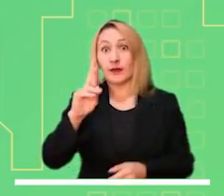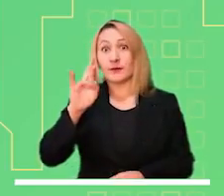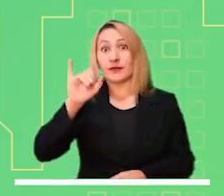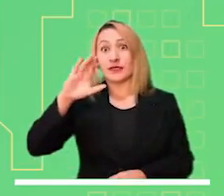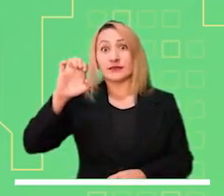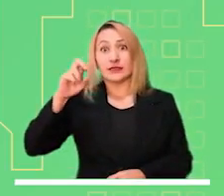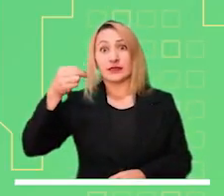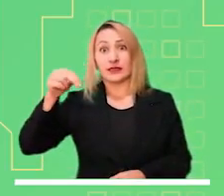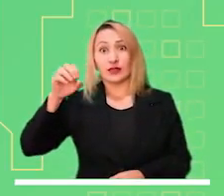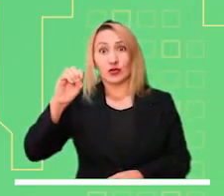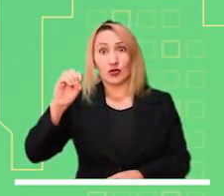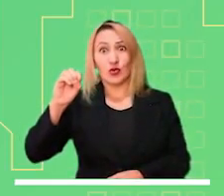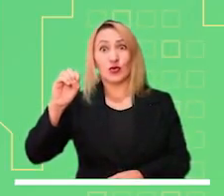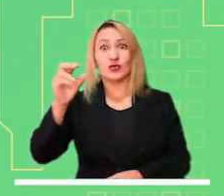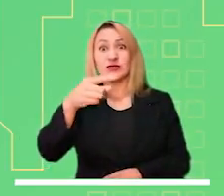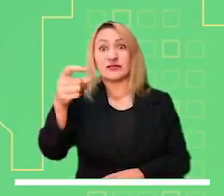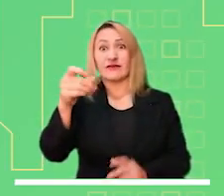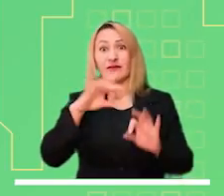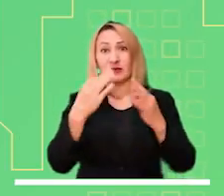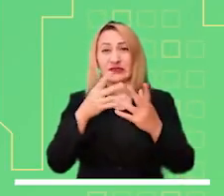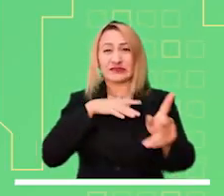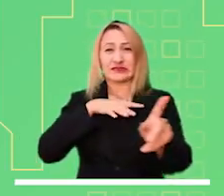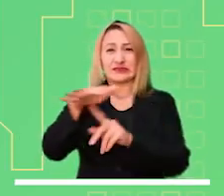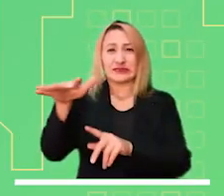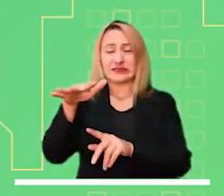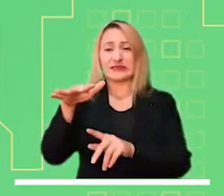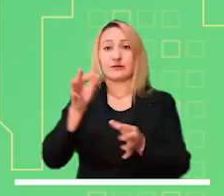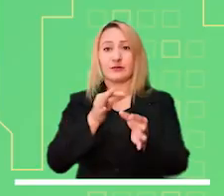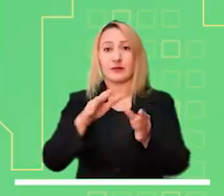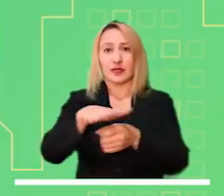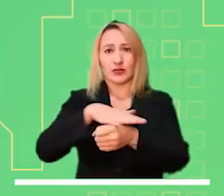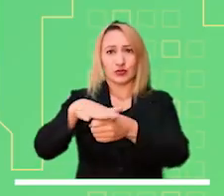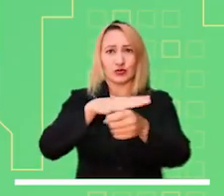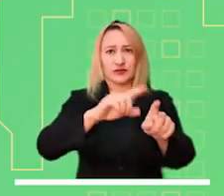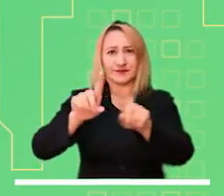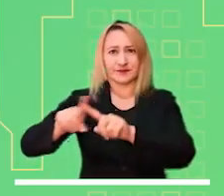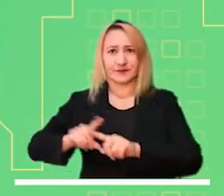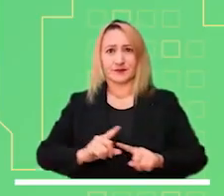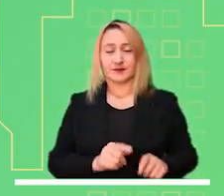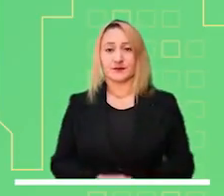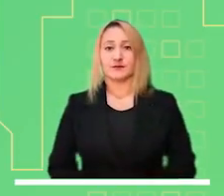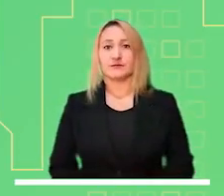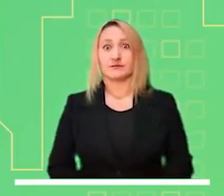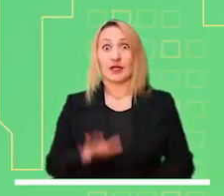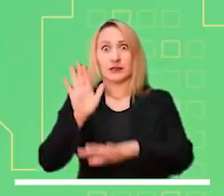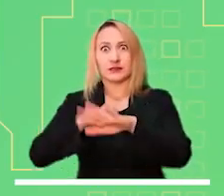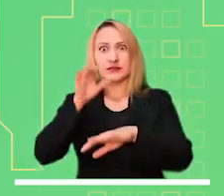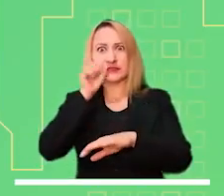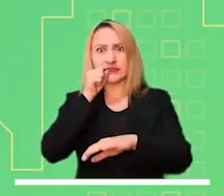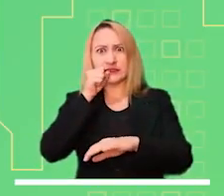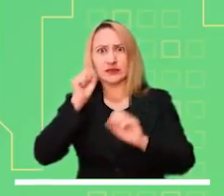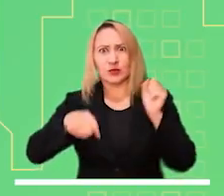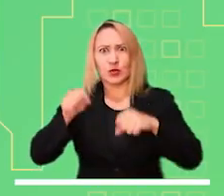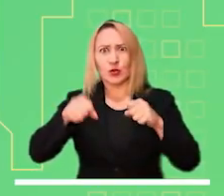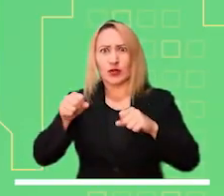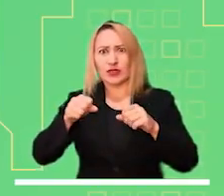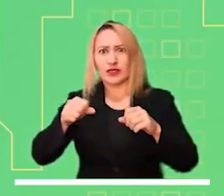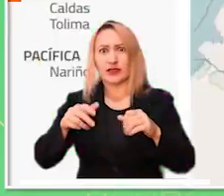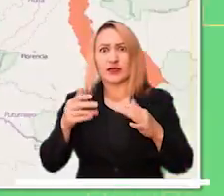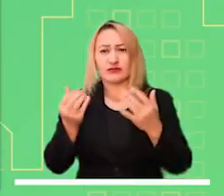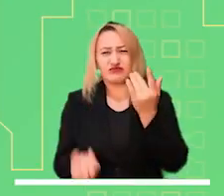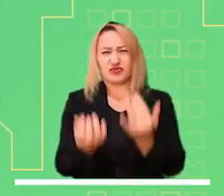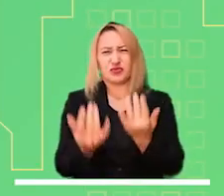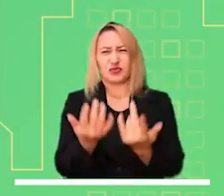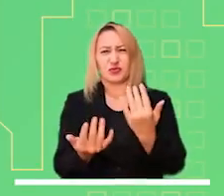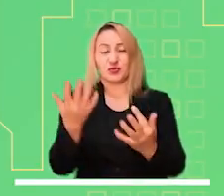Varsovia. Atención a los desbordamientos en Briseño, donde se reportan afectaciones en 100 familias de los barrios Fundungo, Las Brisas,